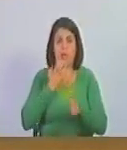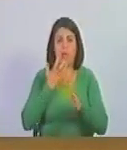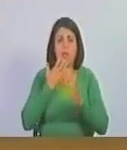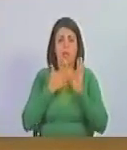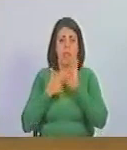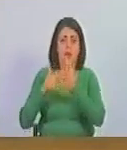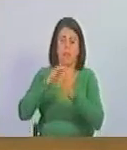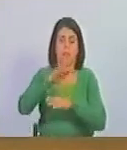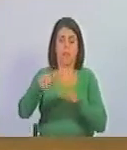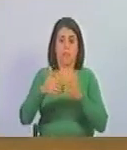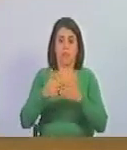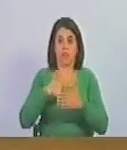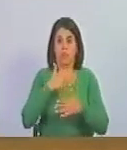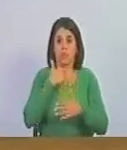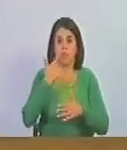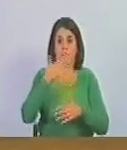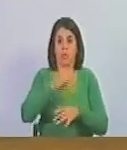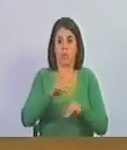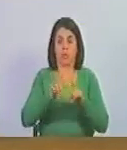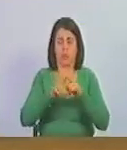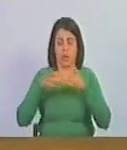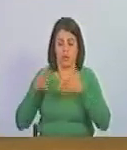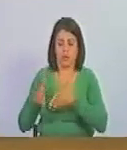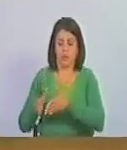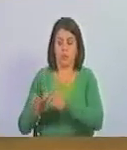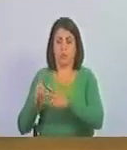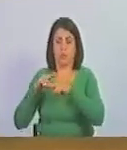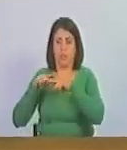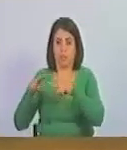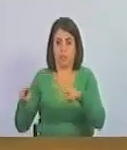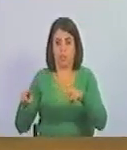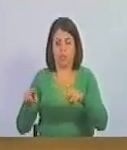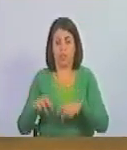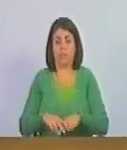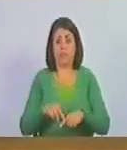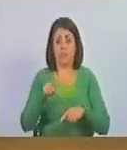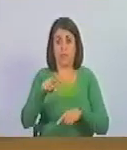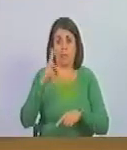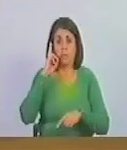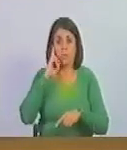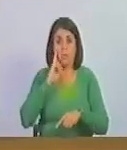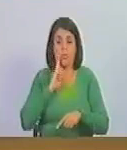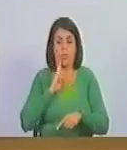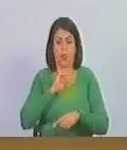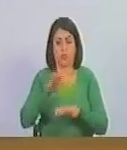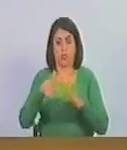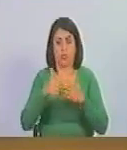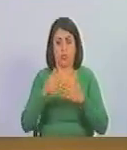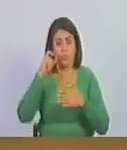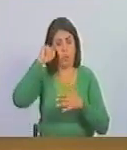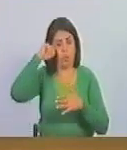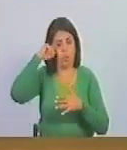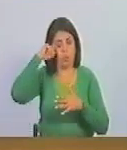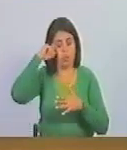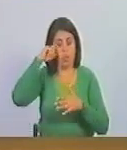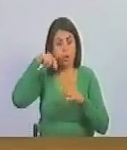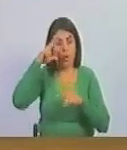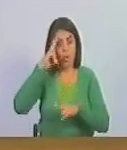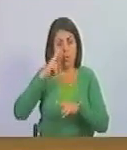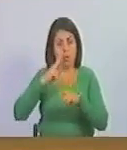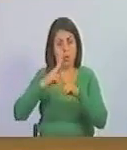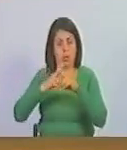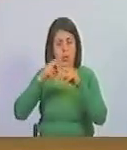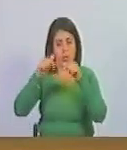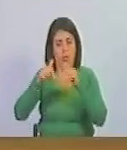todos, yo moriré como nací, desnudo. Ese es el Bolívar que todos tenemos que recordar y honrar